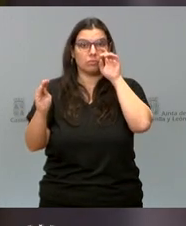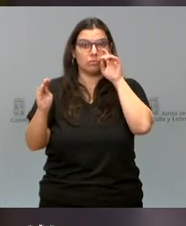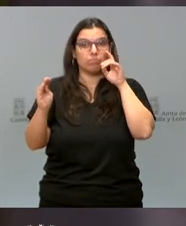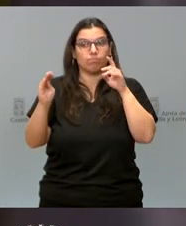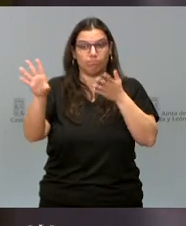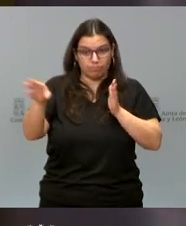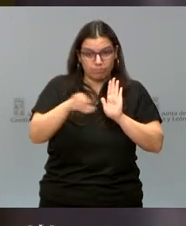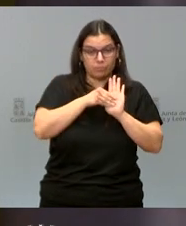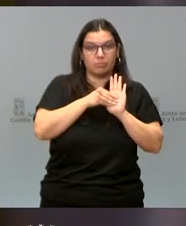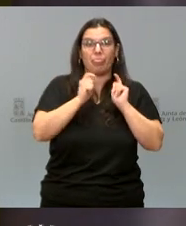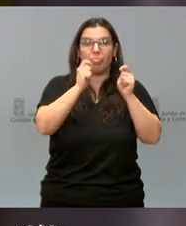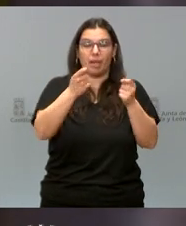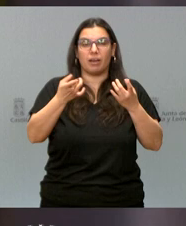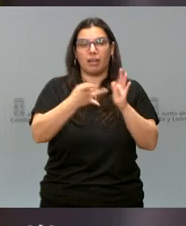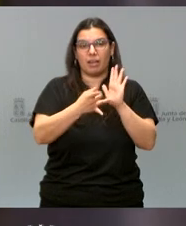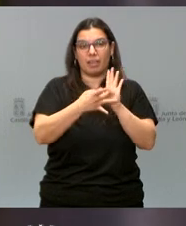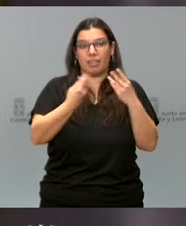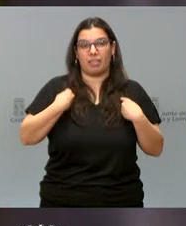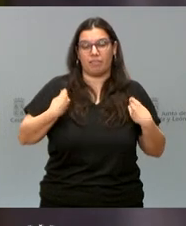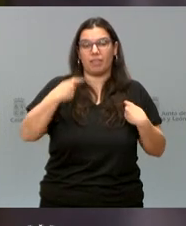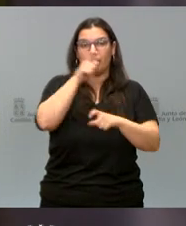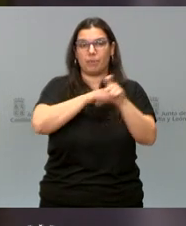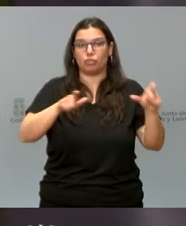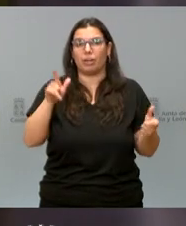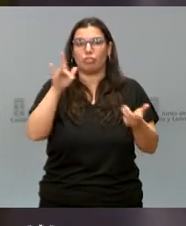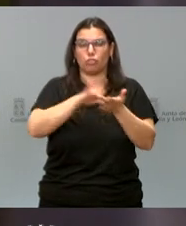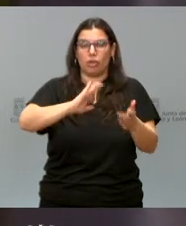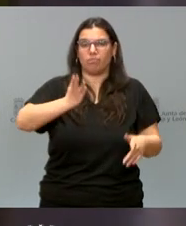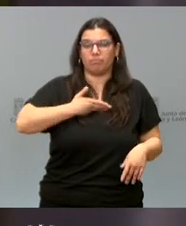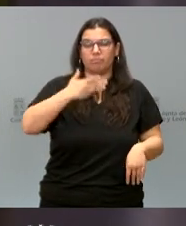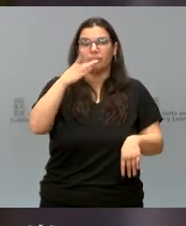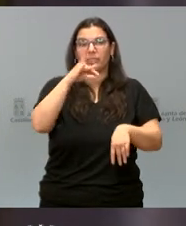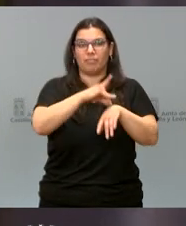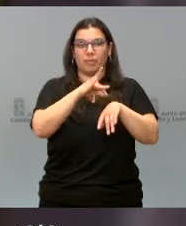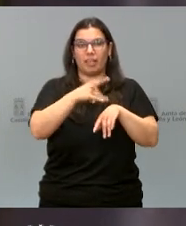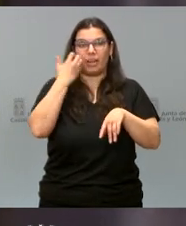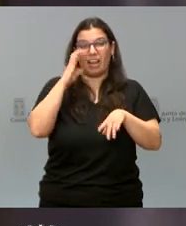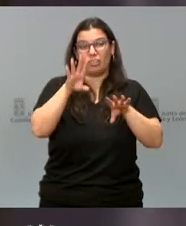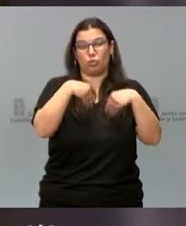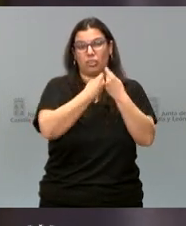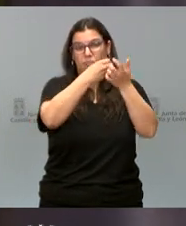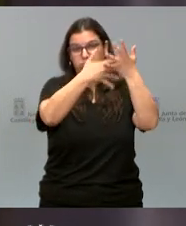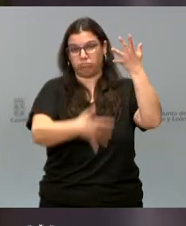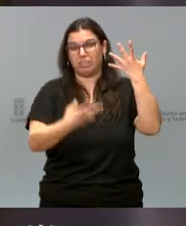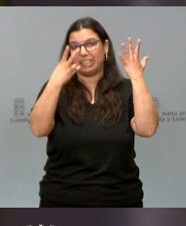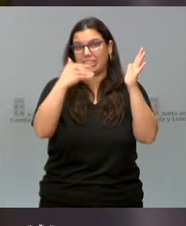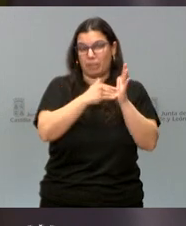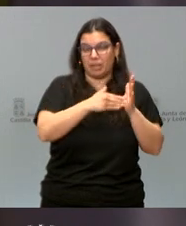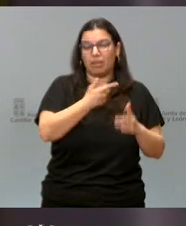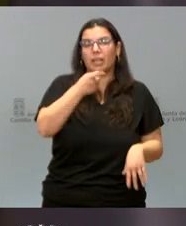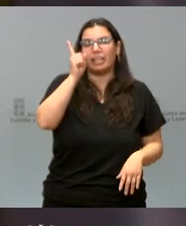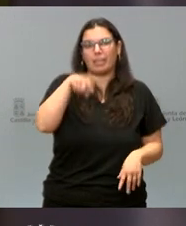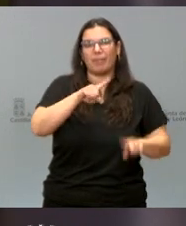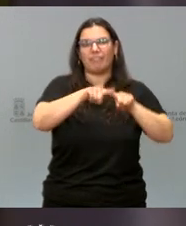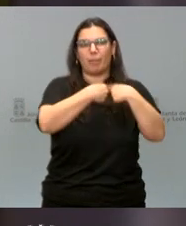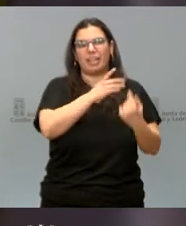dar calidad de vida a quienes padecen alguna de esas 7.000 enfermedades raras y también a sus